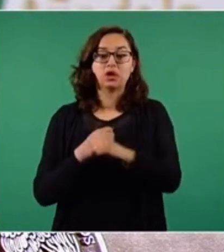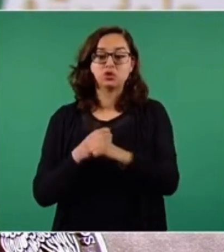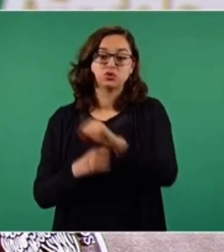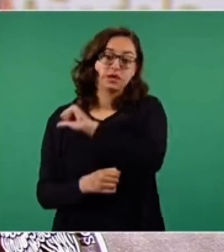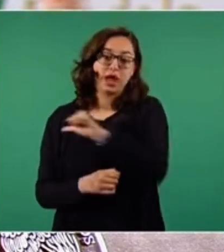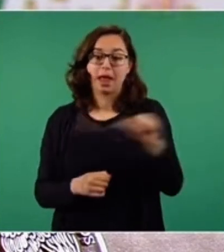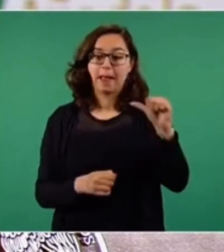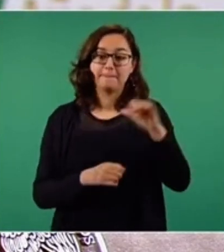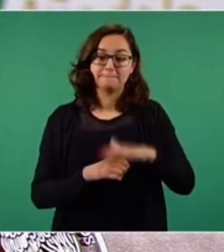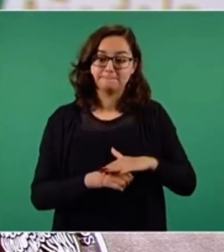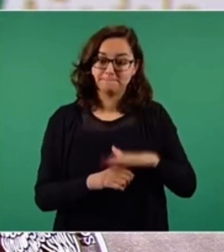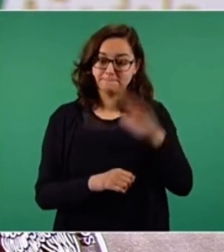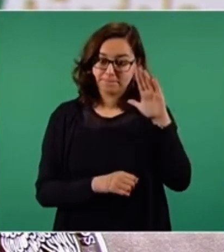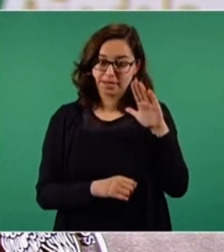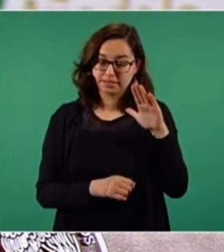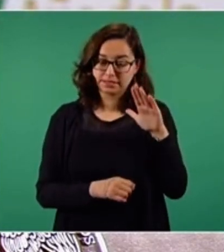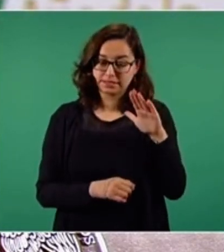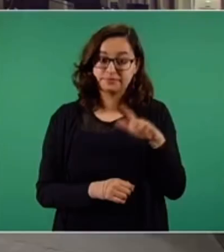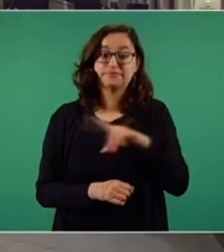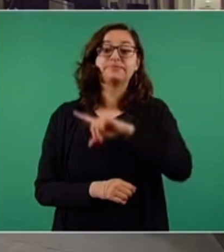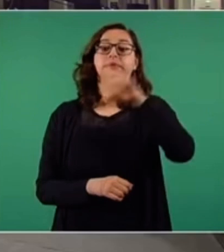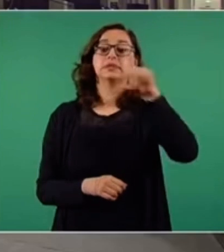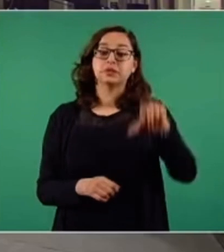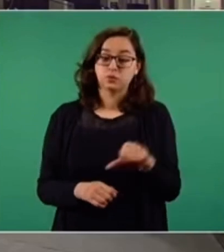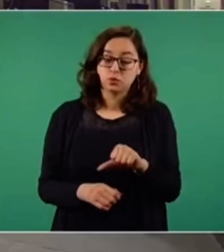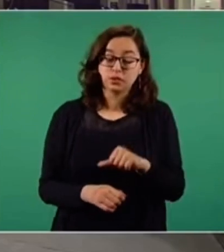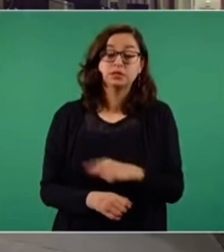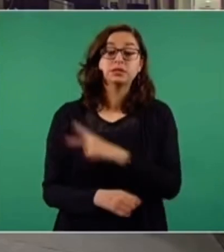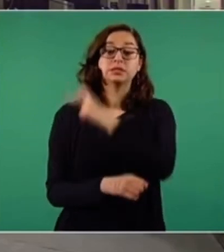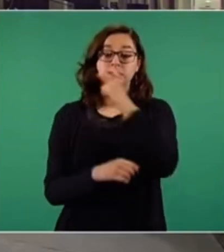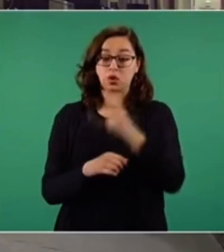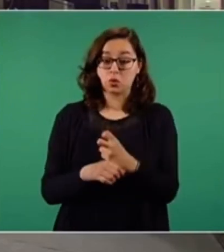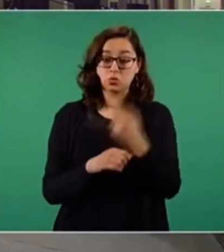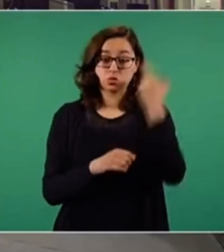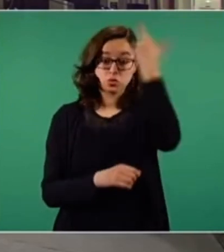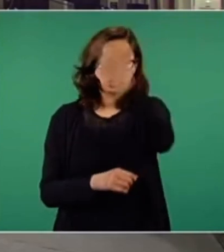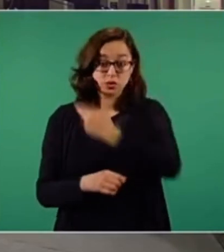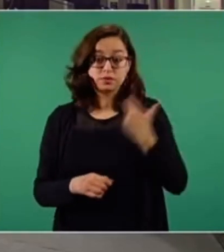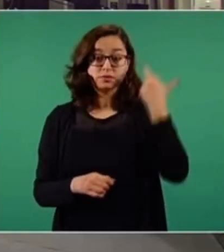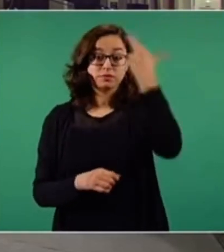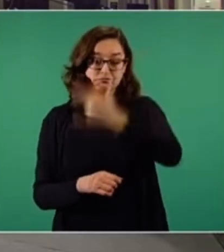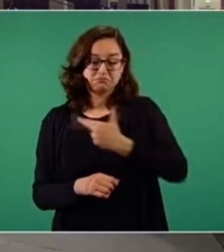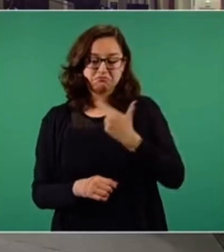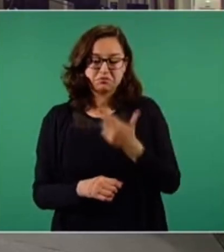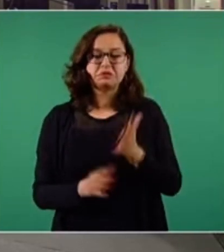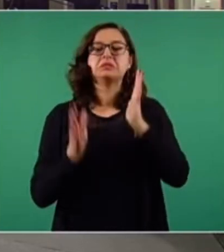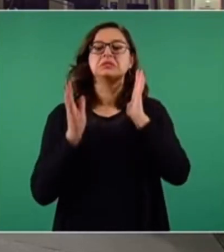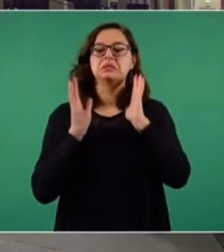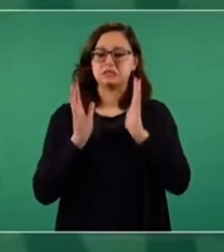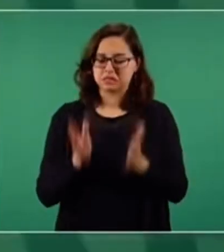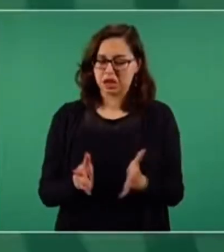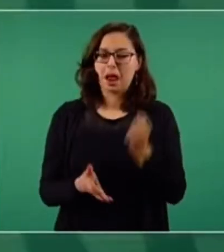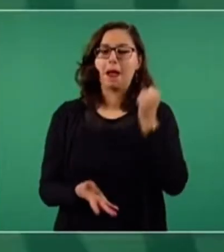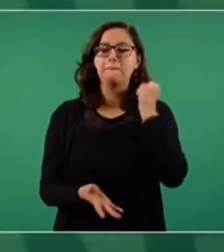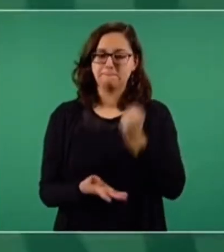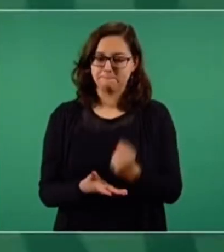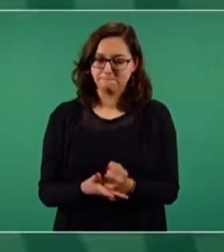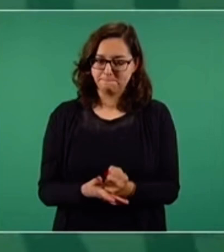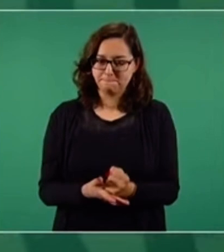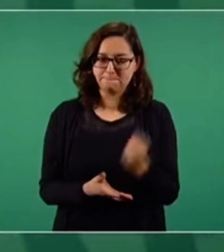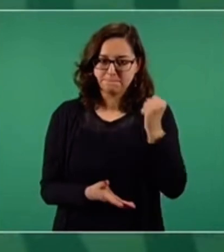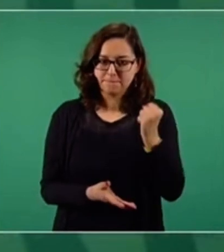En una revisión del expediente que solicitó Pfizer se autorizó para uso de emergencias